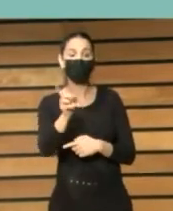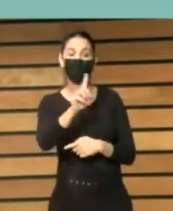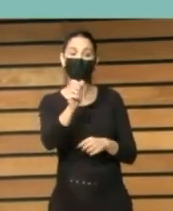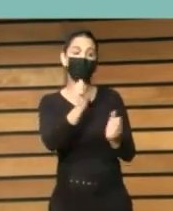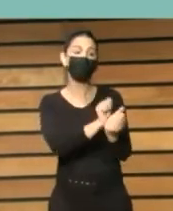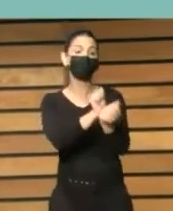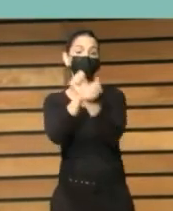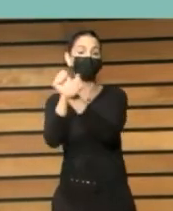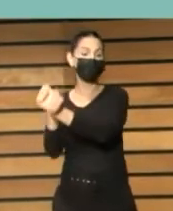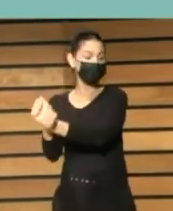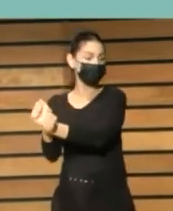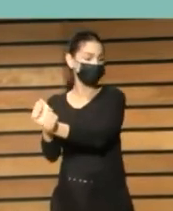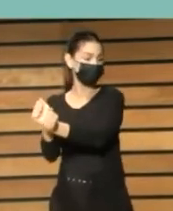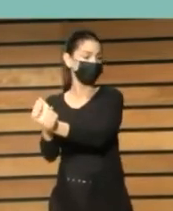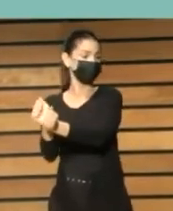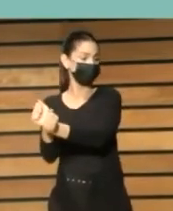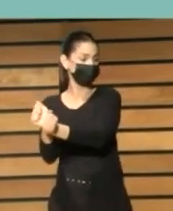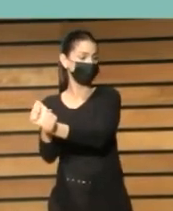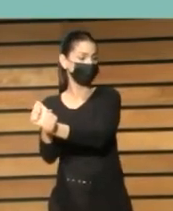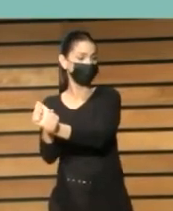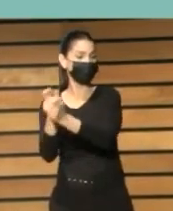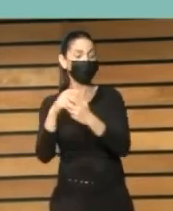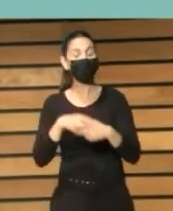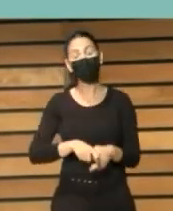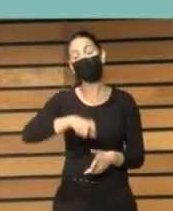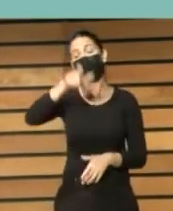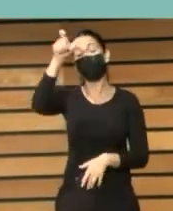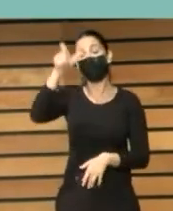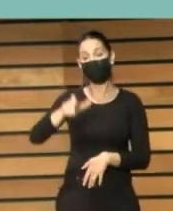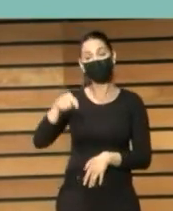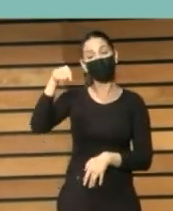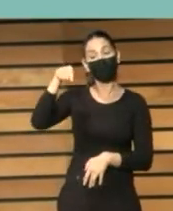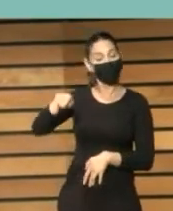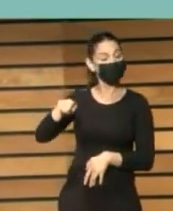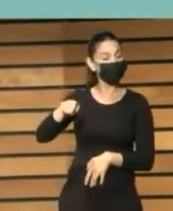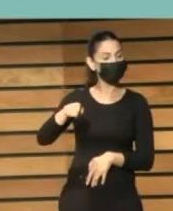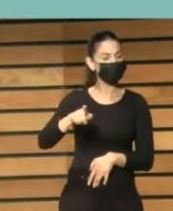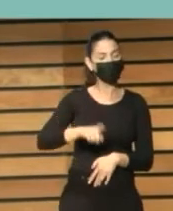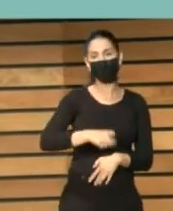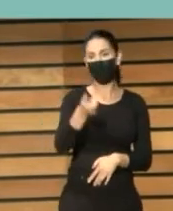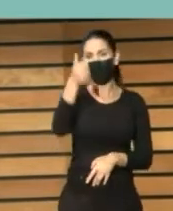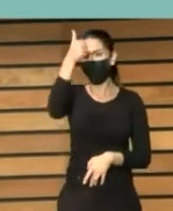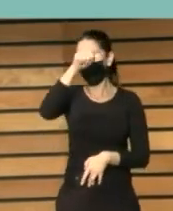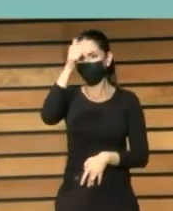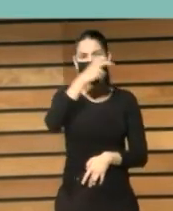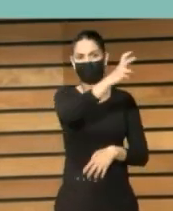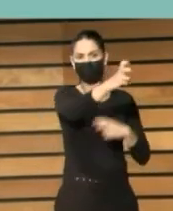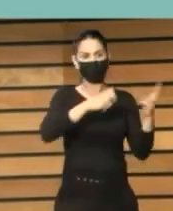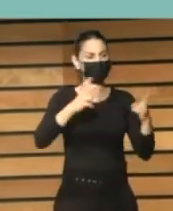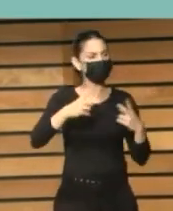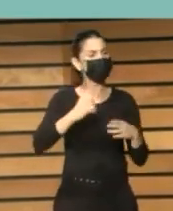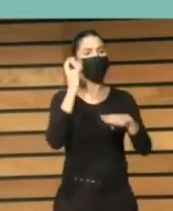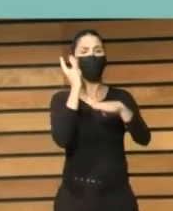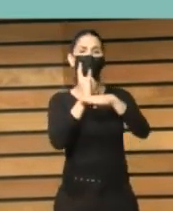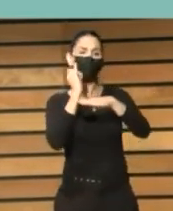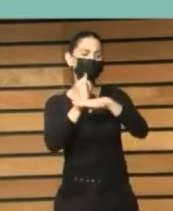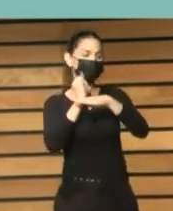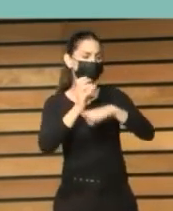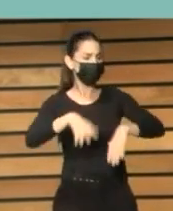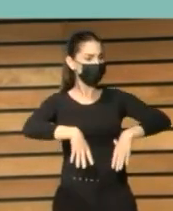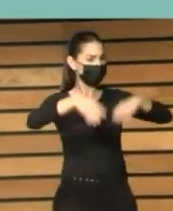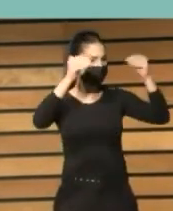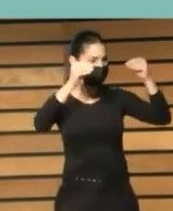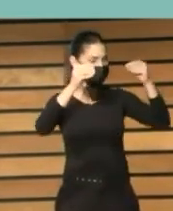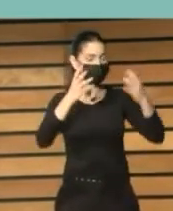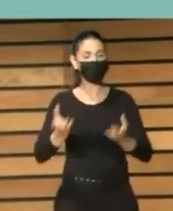prisión fue una de las personas que contó a un grupo de chicos que invitamos de uno de los institutos de Arucas a la biblioteca a participar en la